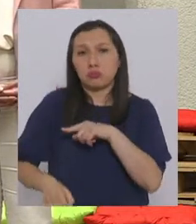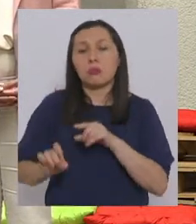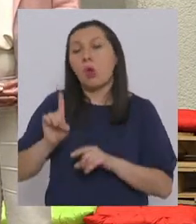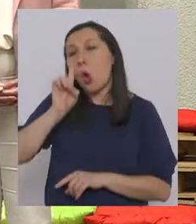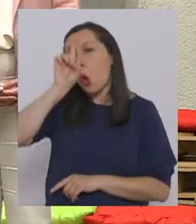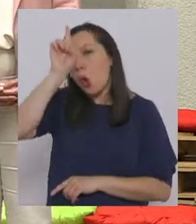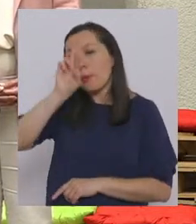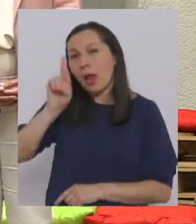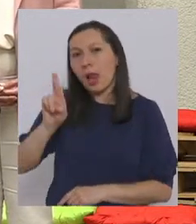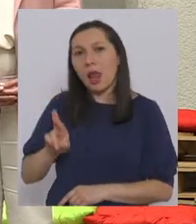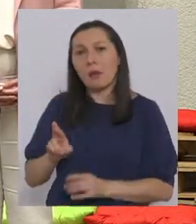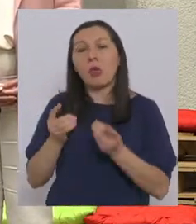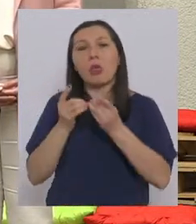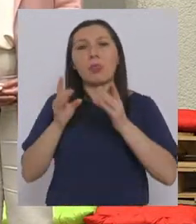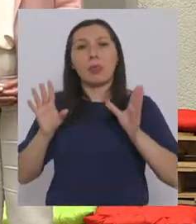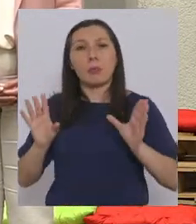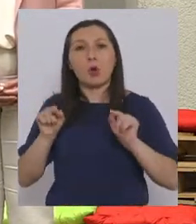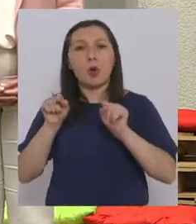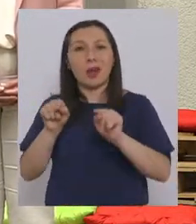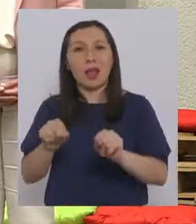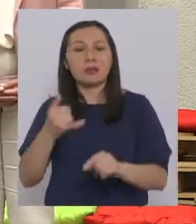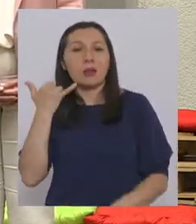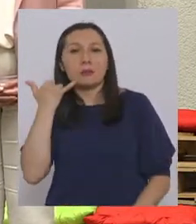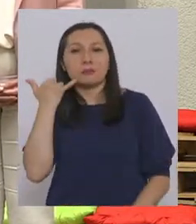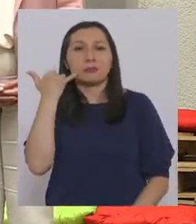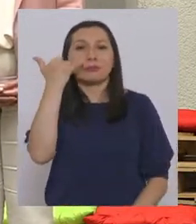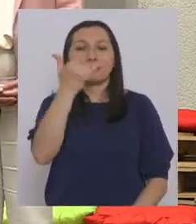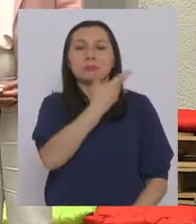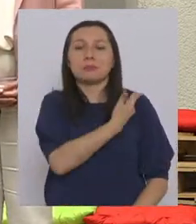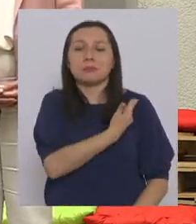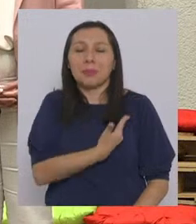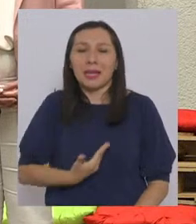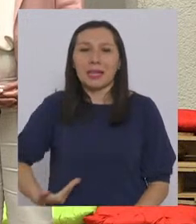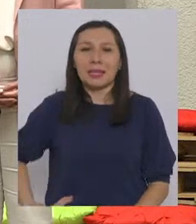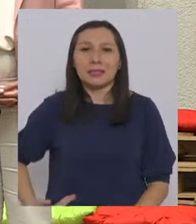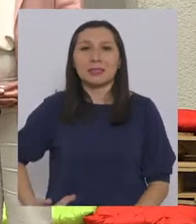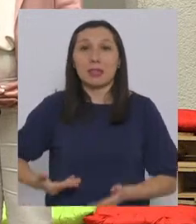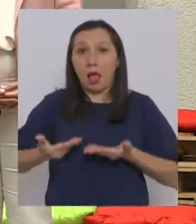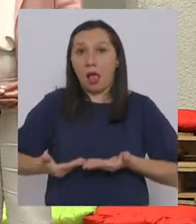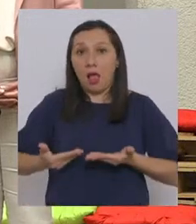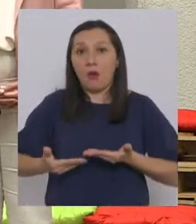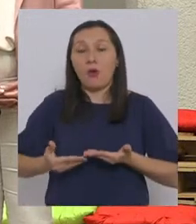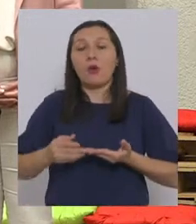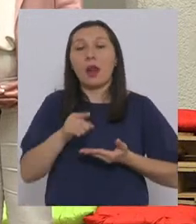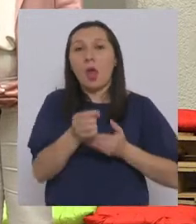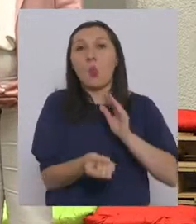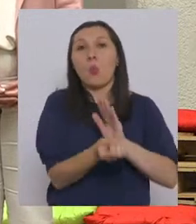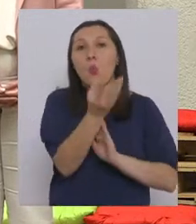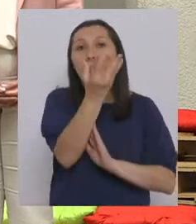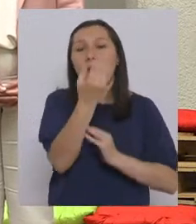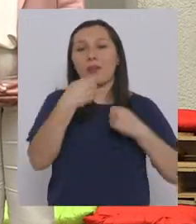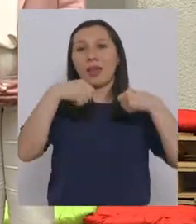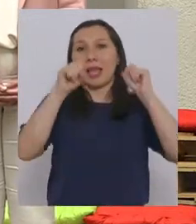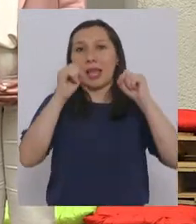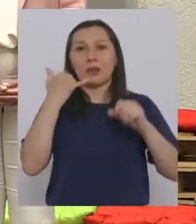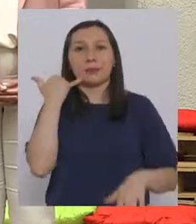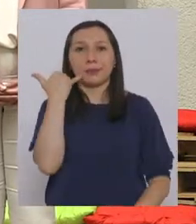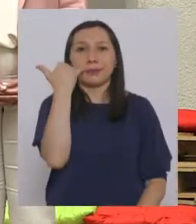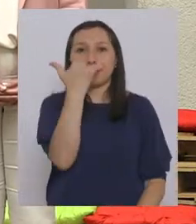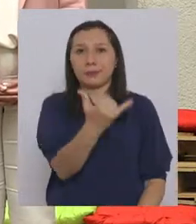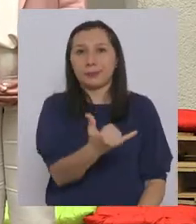esta tradición republicana democrática que es la llamada del presidente actual al presidente electo